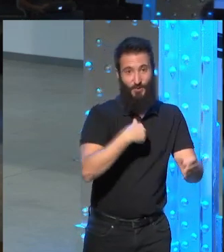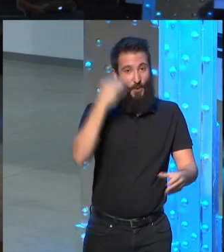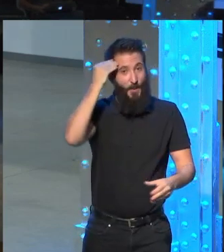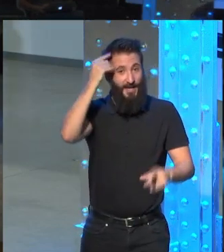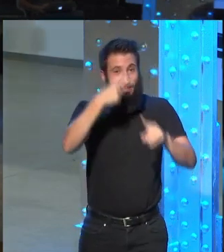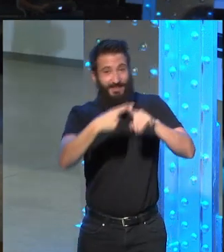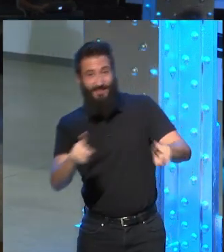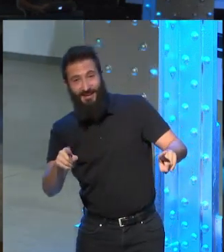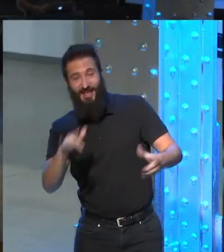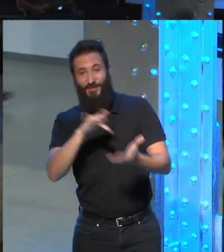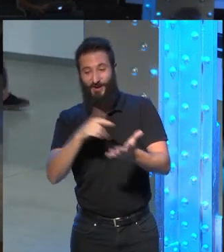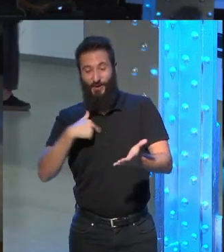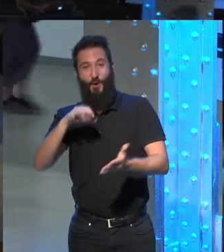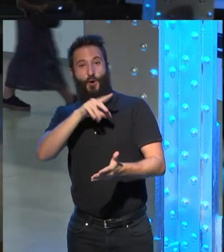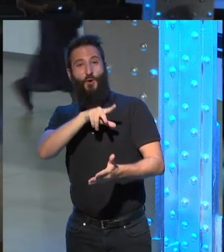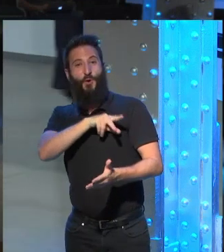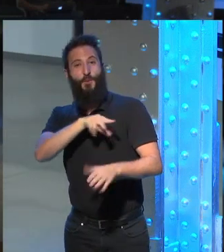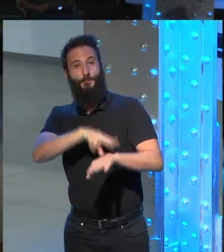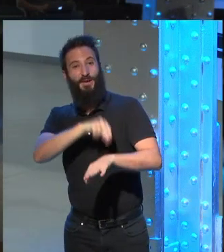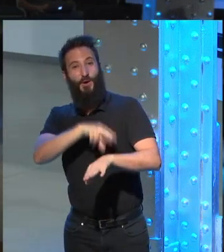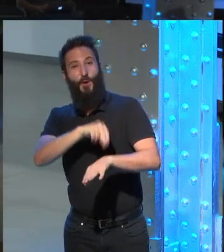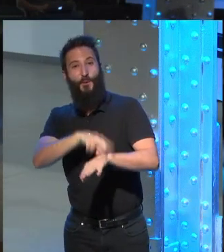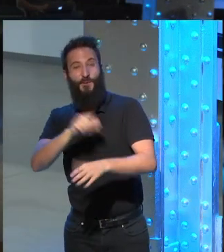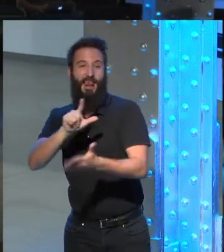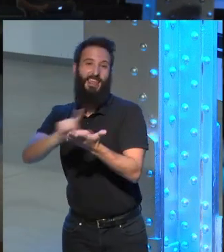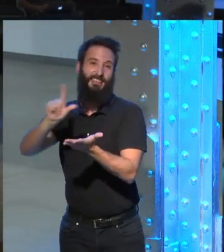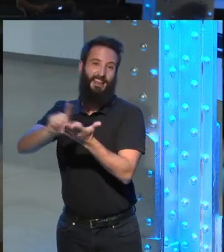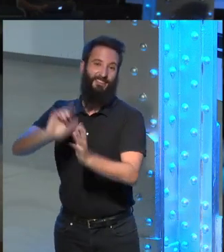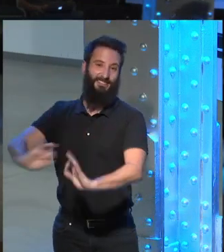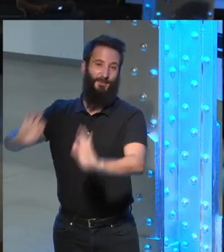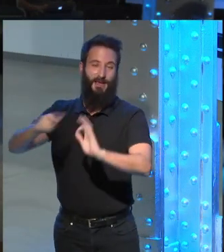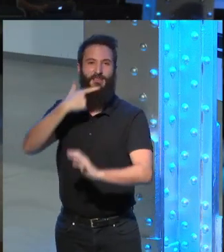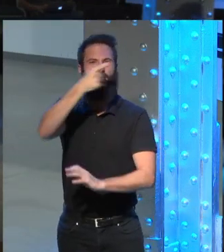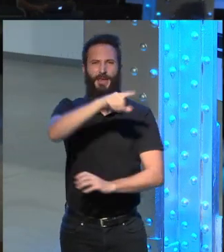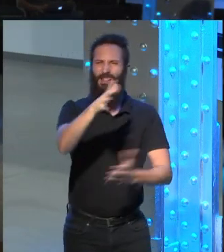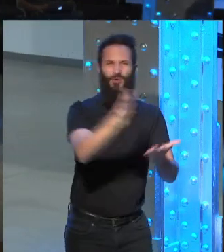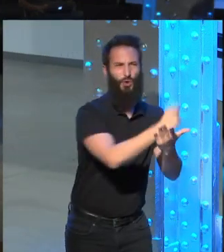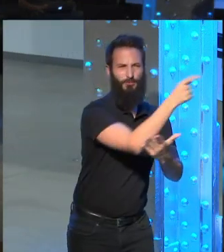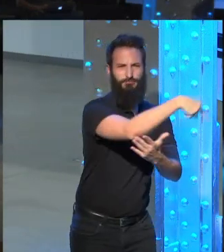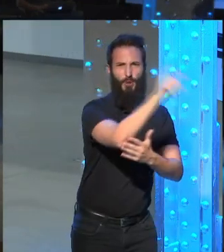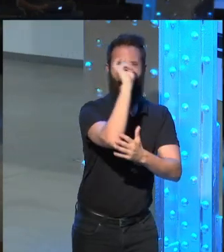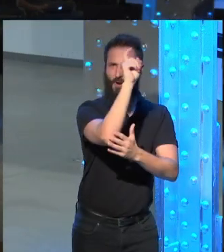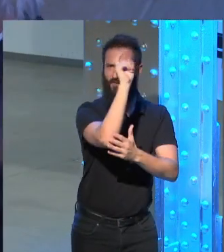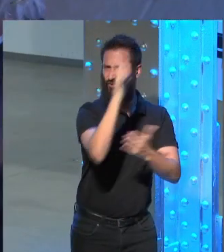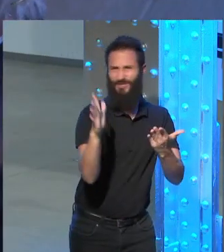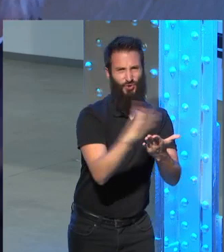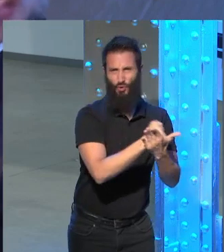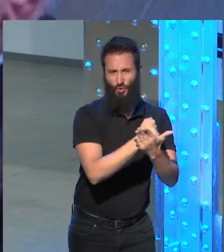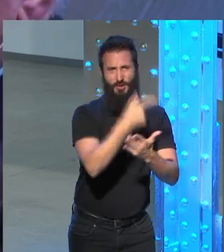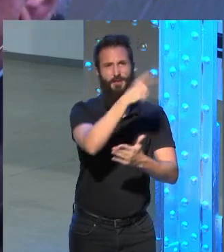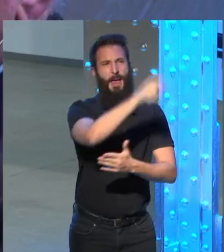era que yo era el único de literatura pero todos eran profesores entre ellos un personaje maravilloso sobre el que hubo una